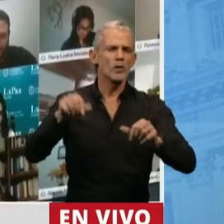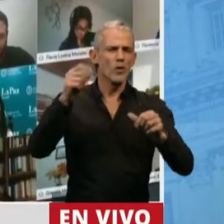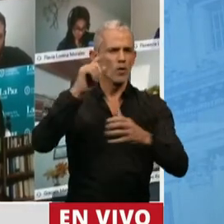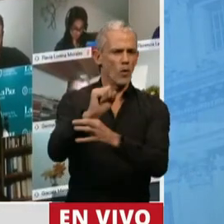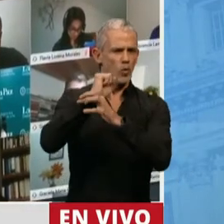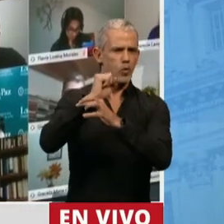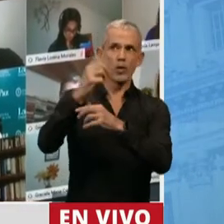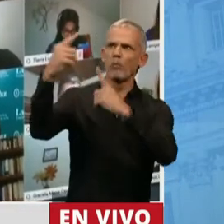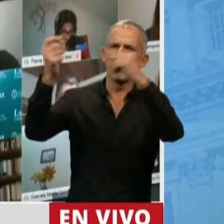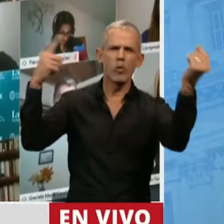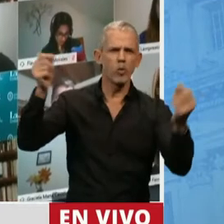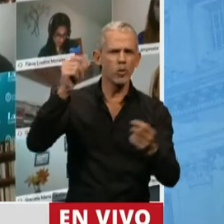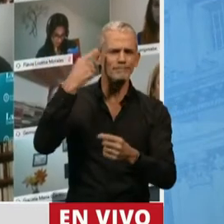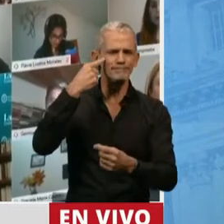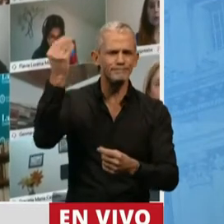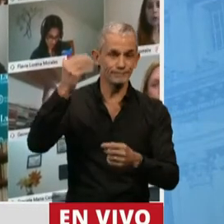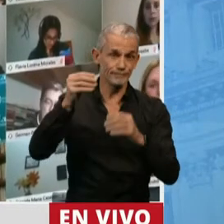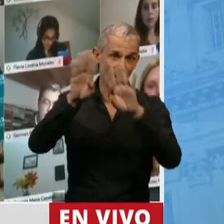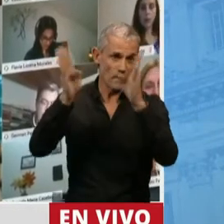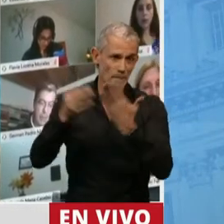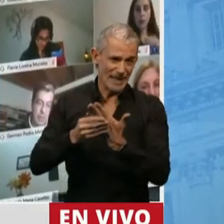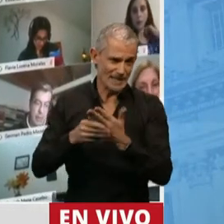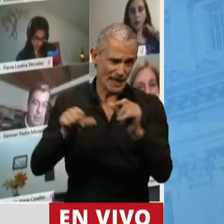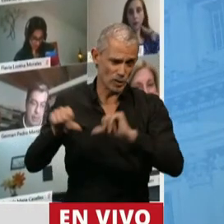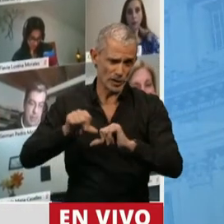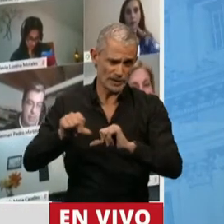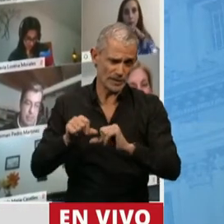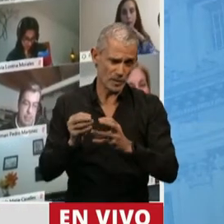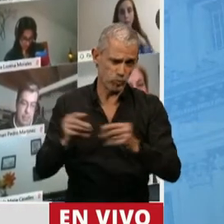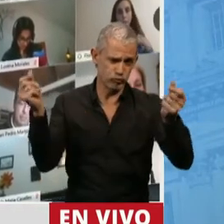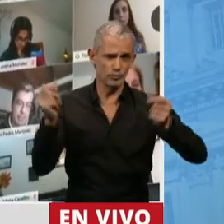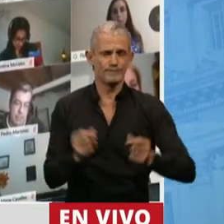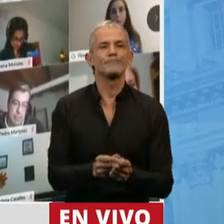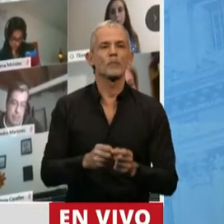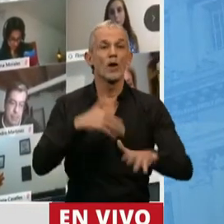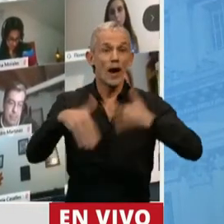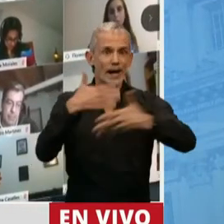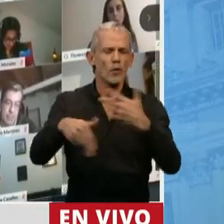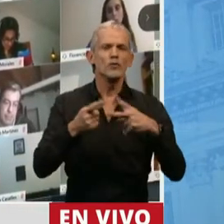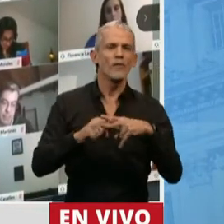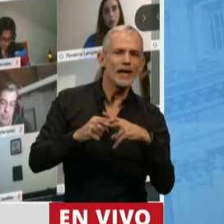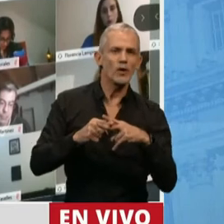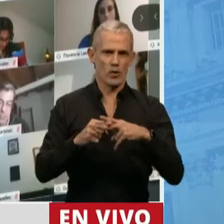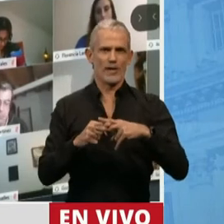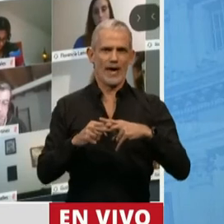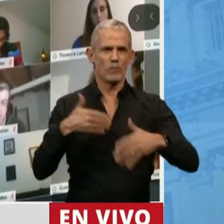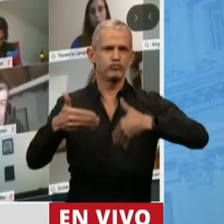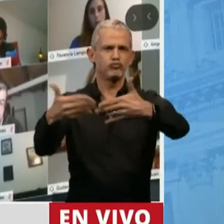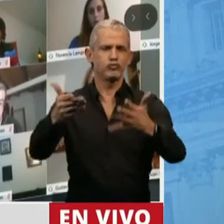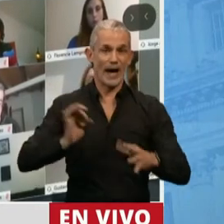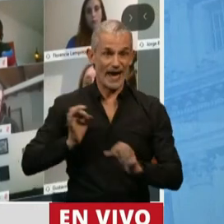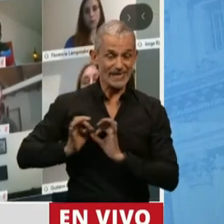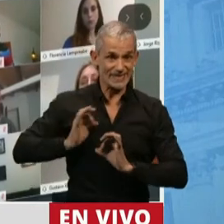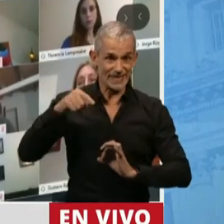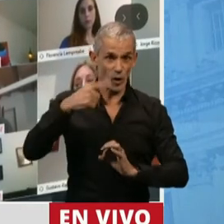desaparición del Ministerio. Es decir, que en plena revolución tecnológica, en el siglo